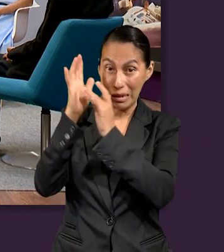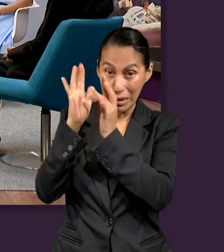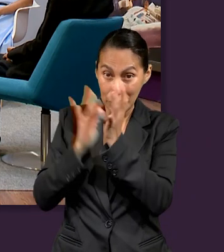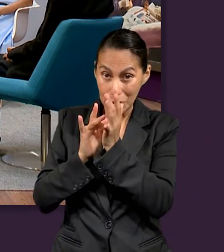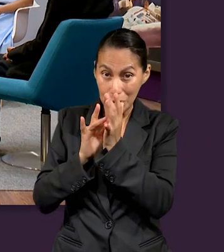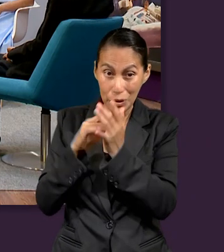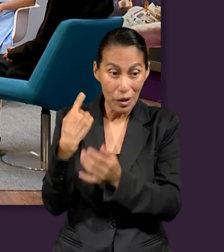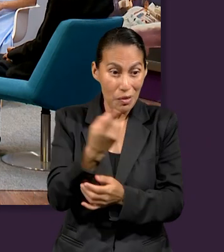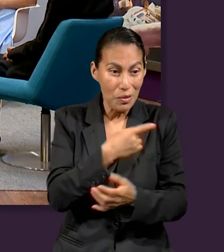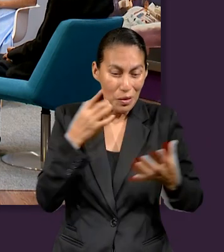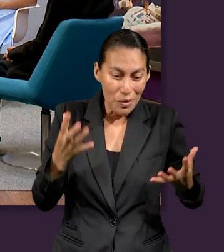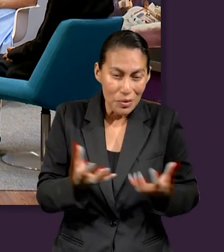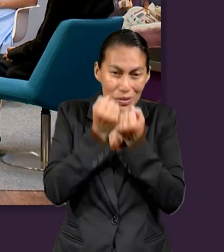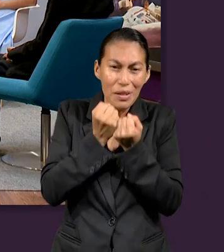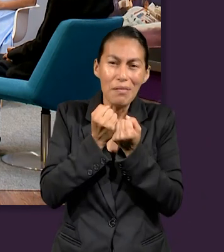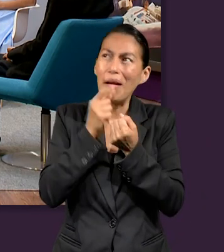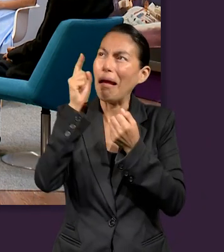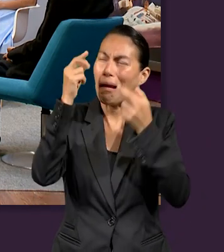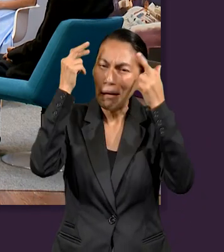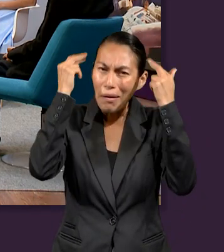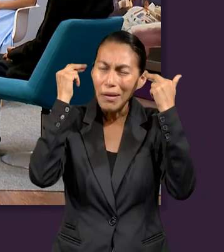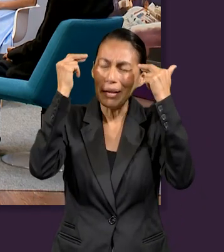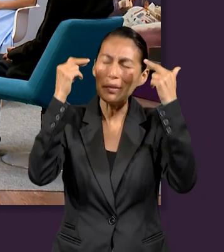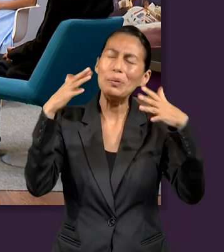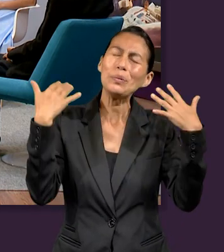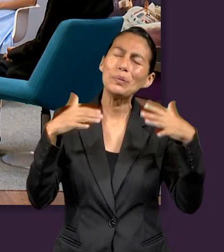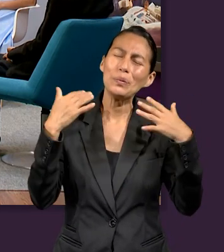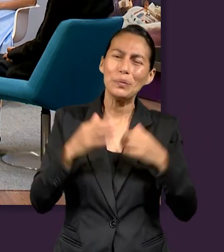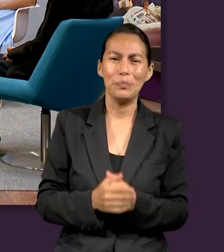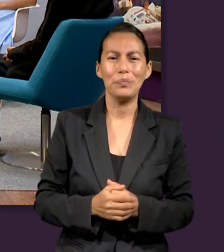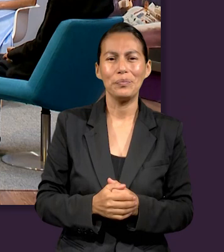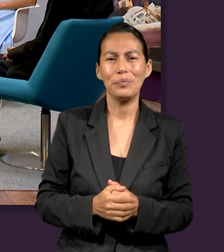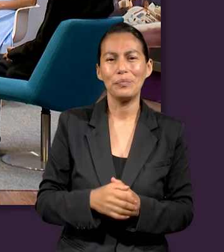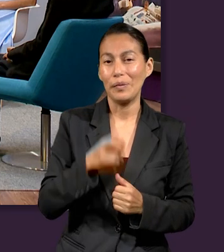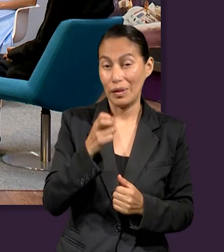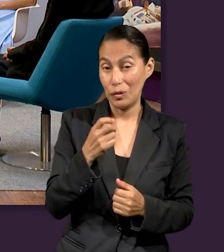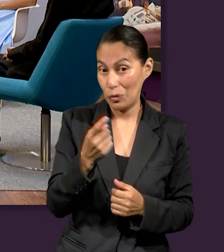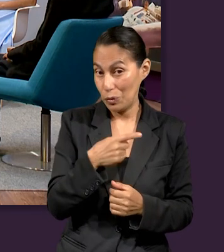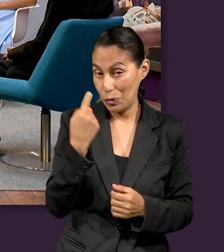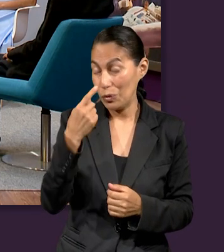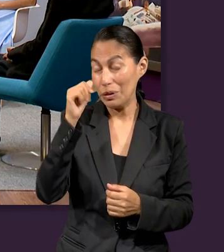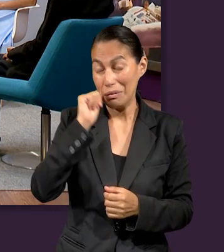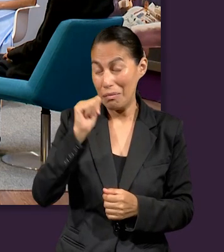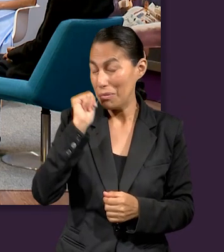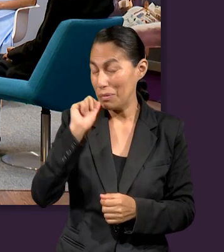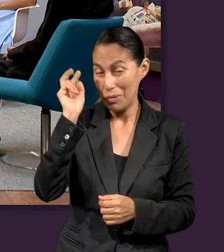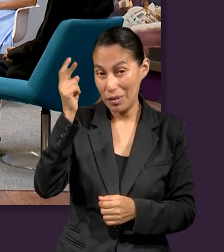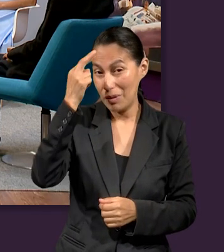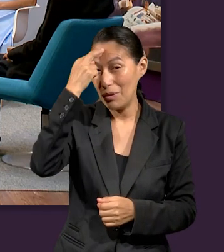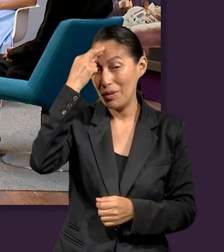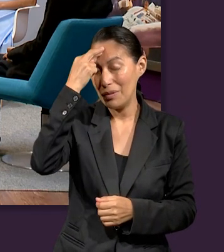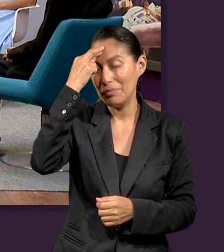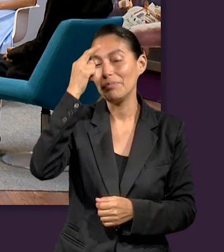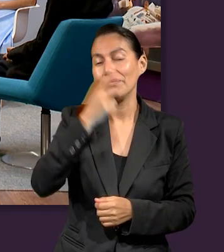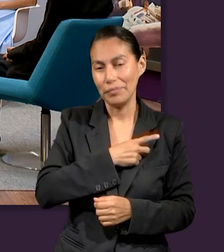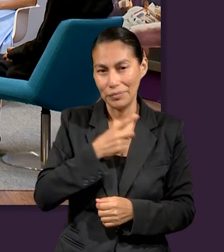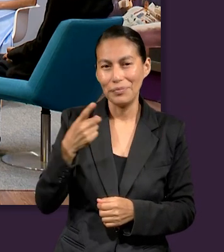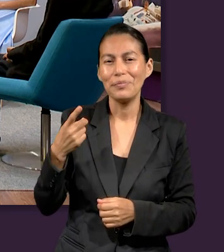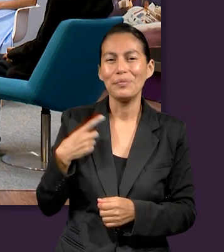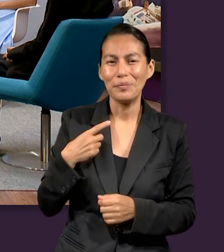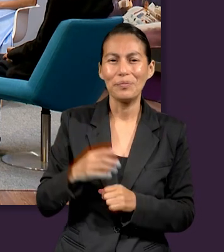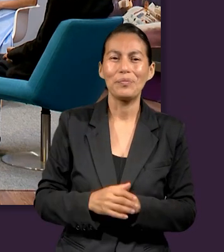nuestro salvador personal y es nuestro rey. ¿No? Así que eso es parte de lo que nosotros debiésemos recordar en todo instante.